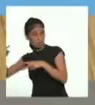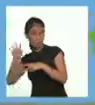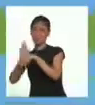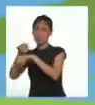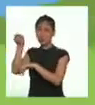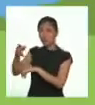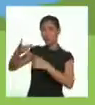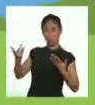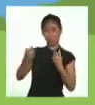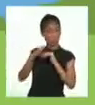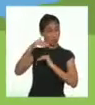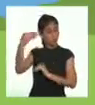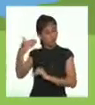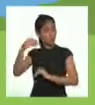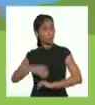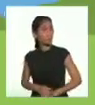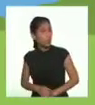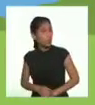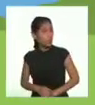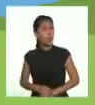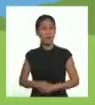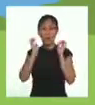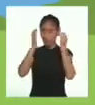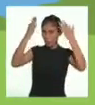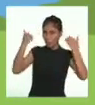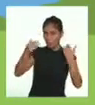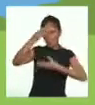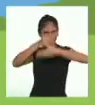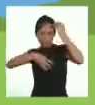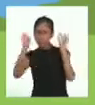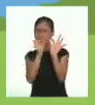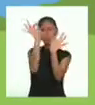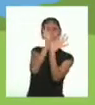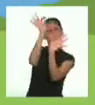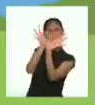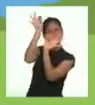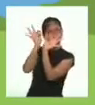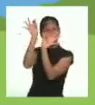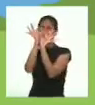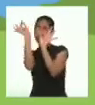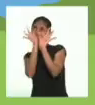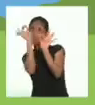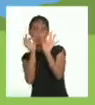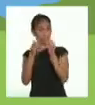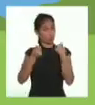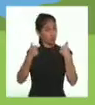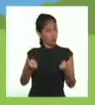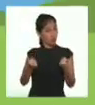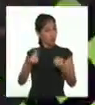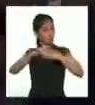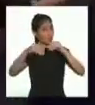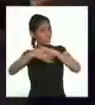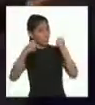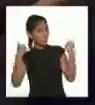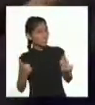sus paisanos. Pero desde ese día, las mujeres aprendieron a tejer el hilar. ¡Qué